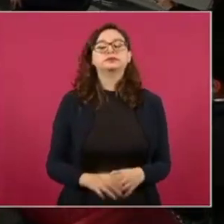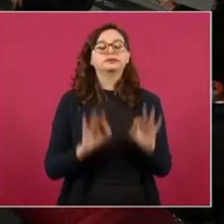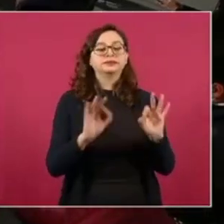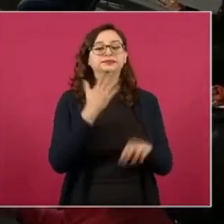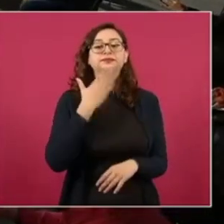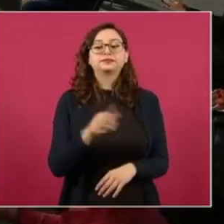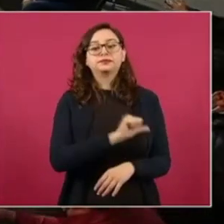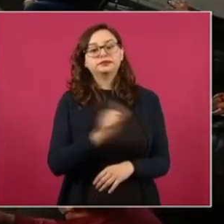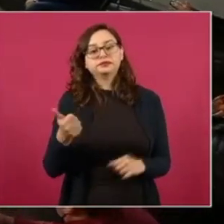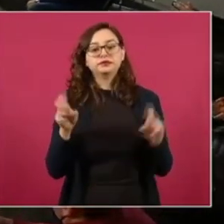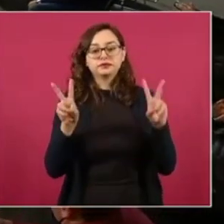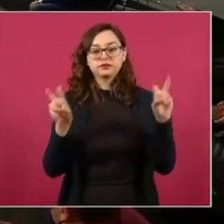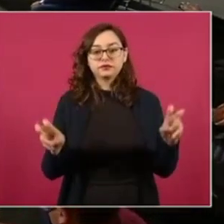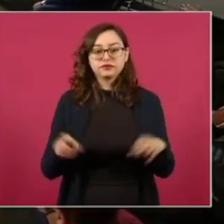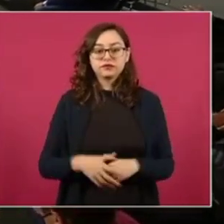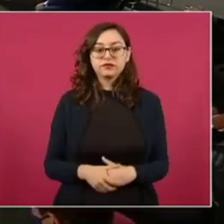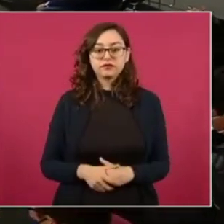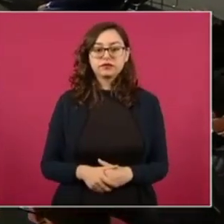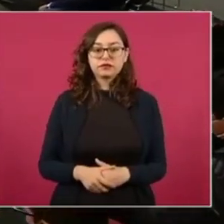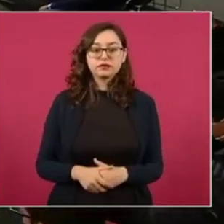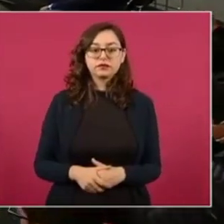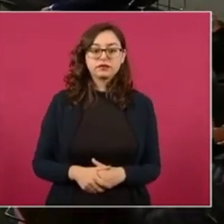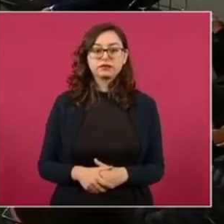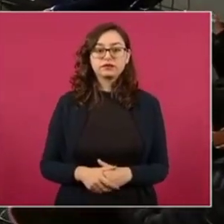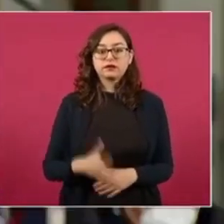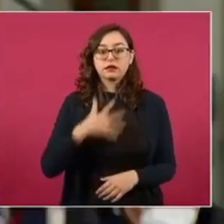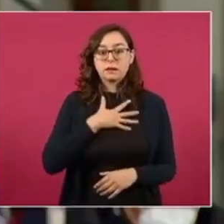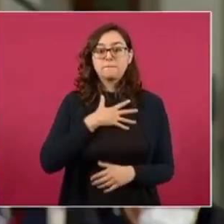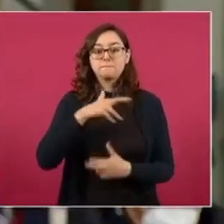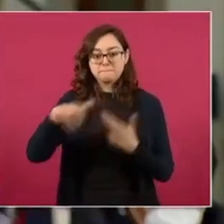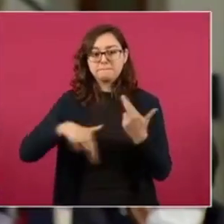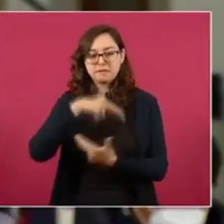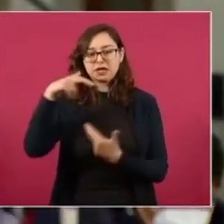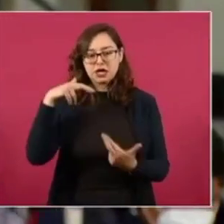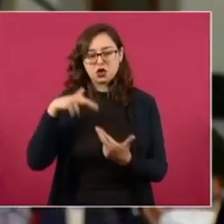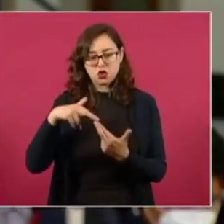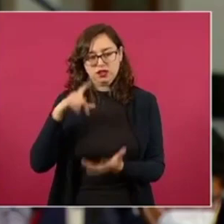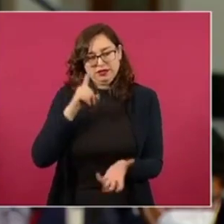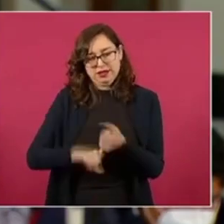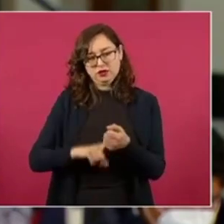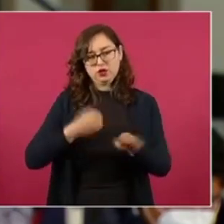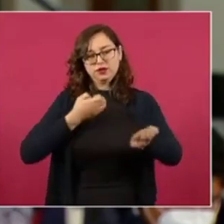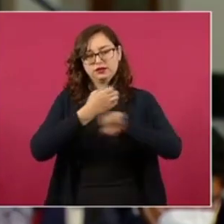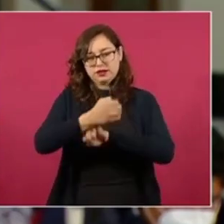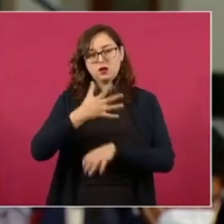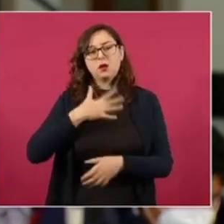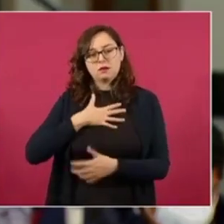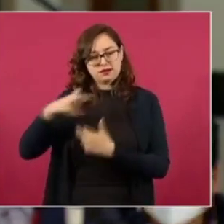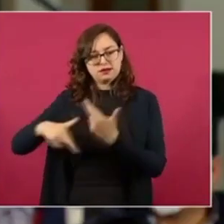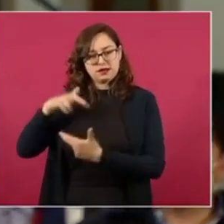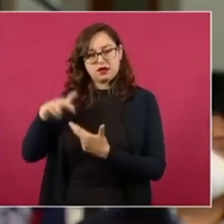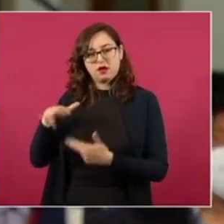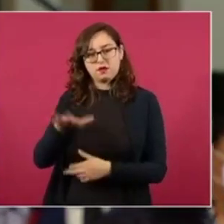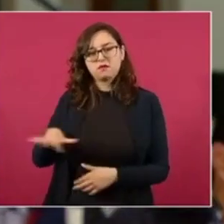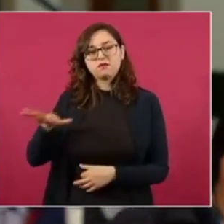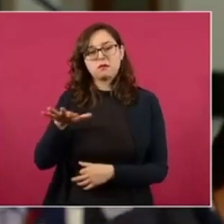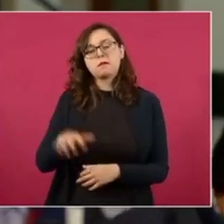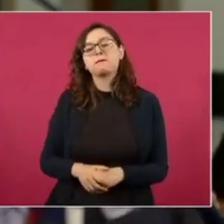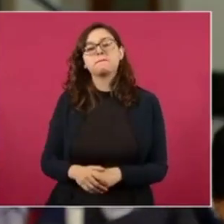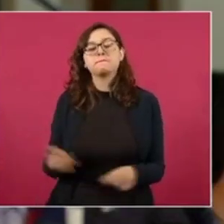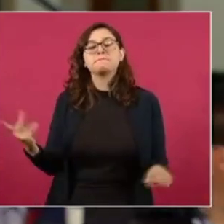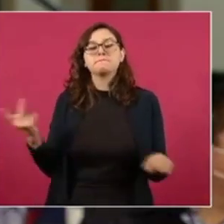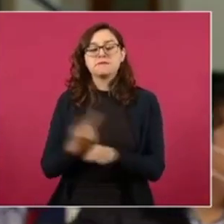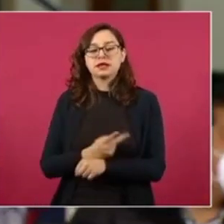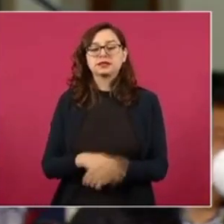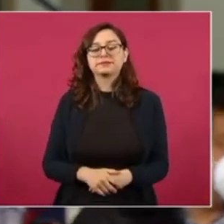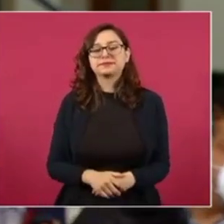Bueno, de mi región, que no de mi estado, mire, por segunda ocasión me buscaron ejidatarios de